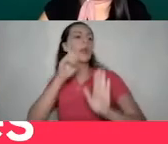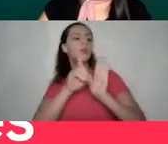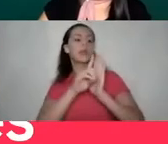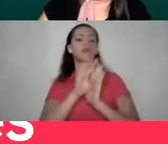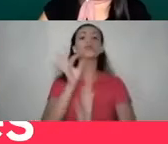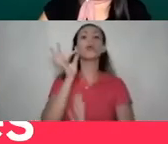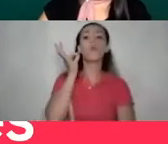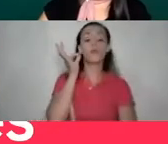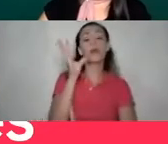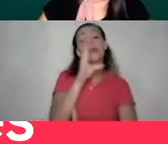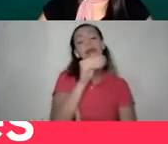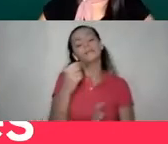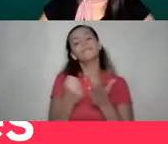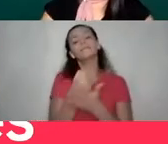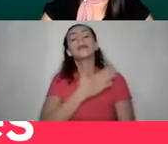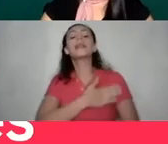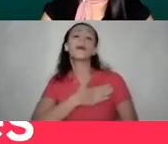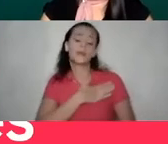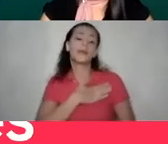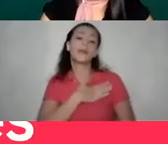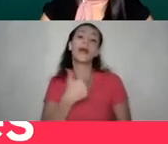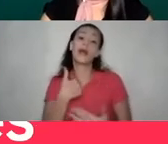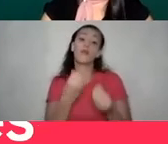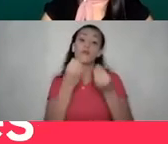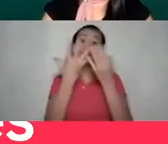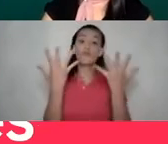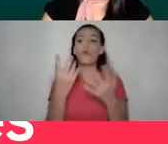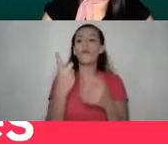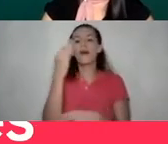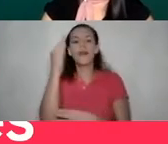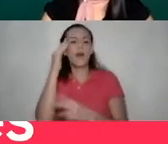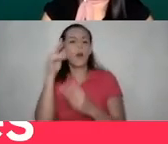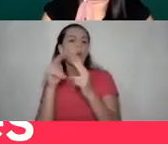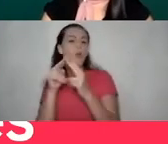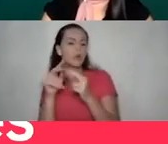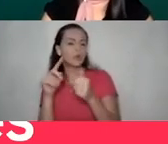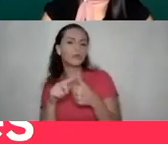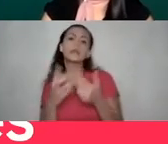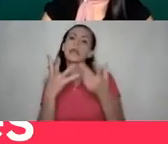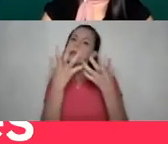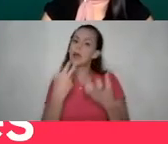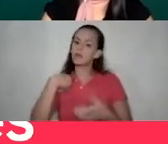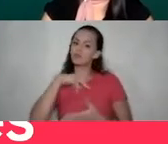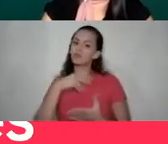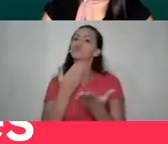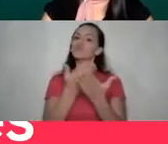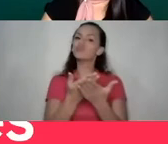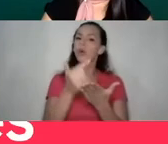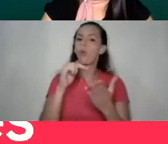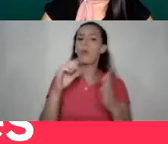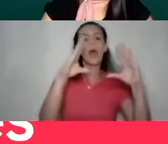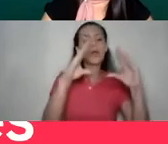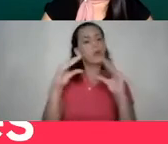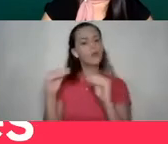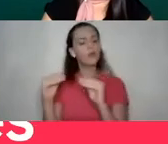Y bueno, lamentablemente hay muchas veces un gran desconocimiento y queremos aportar esta tarde, esta noche a que